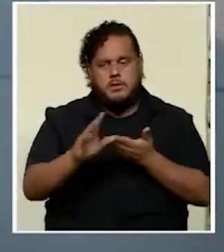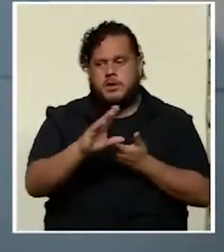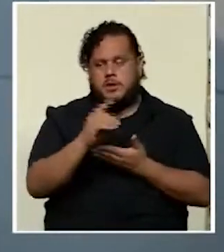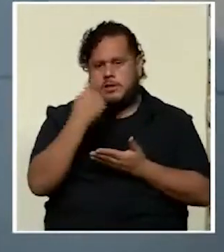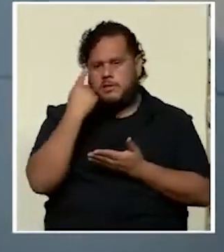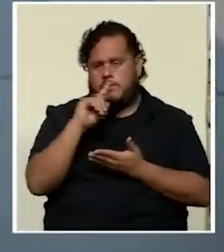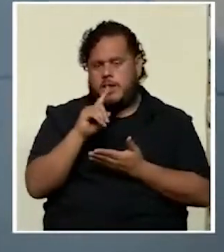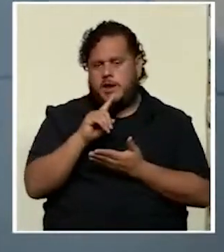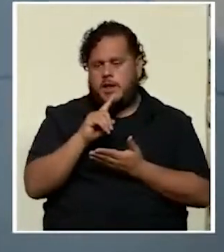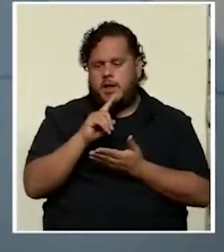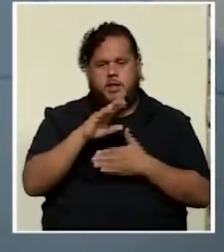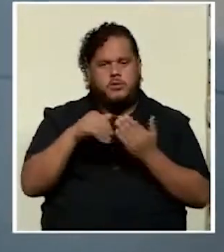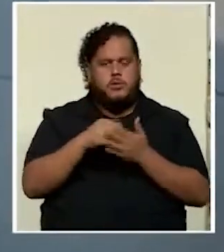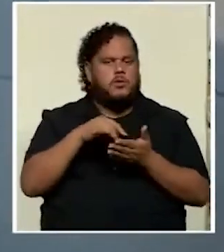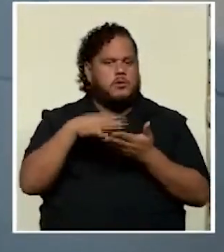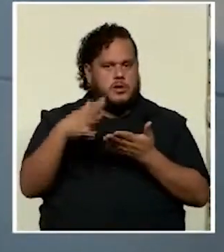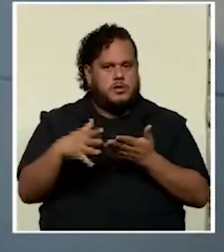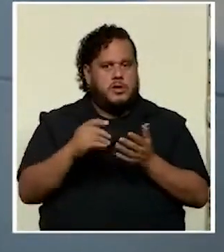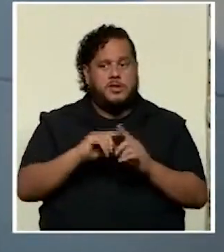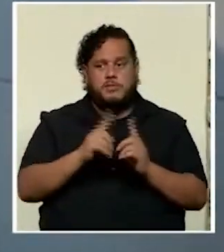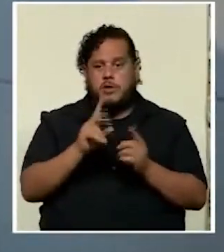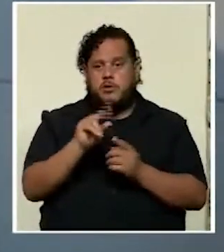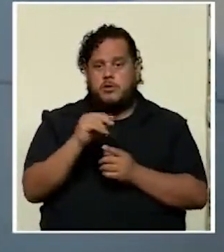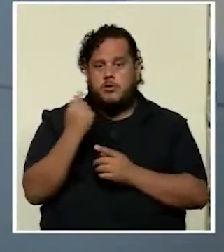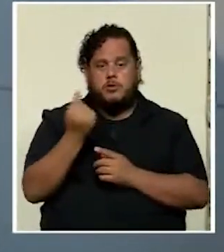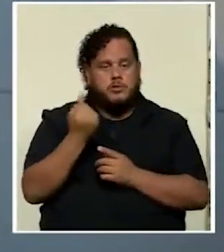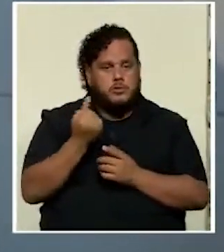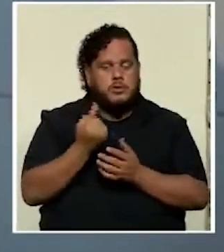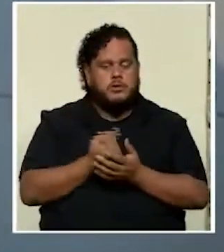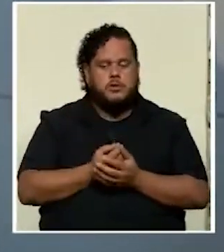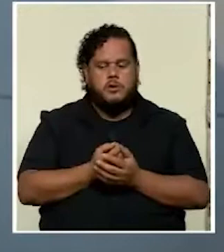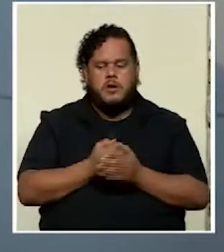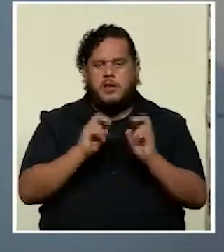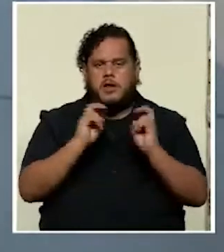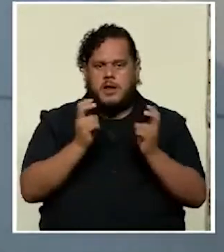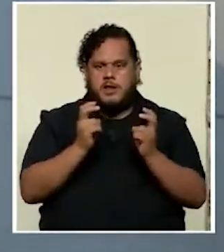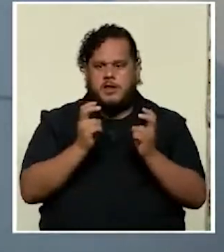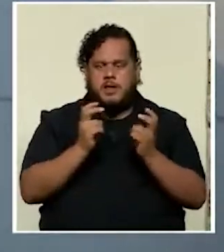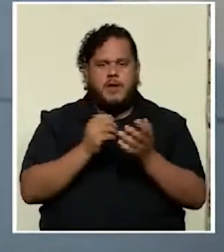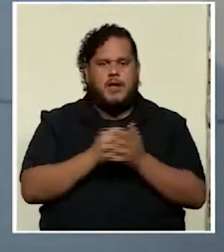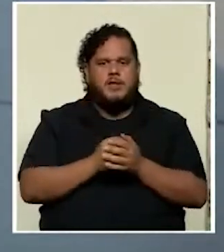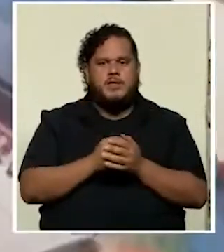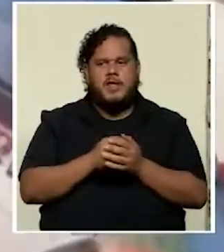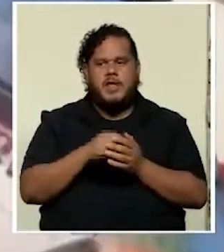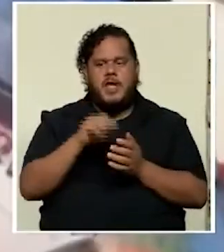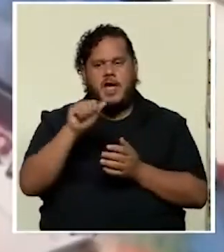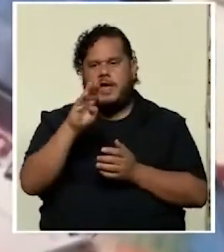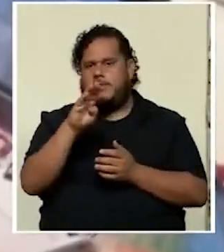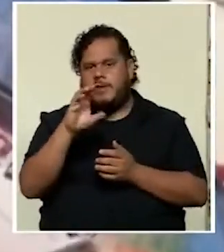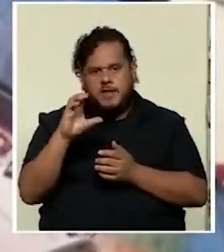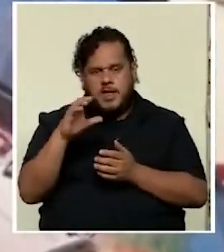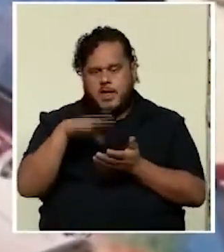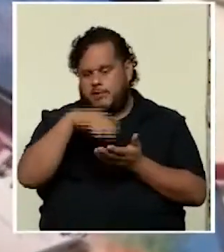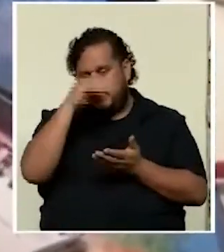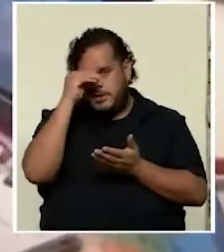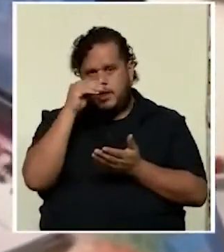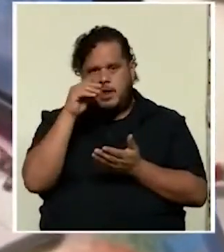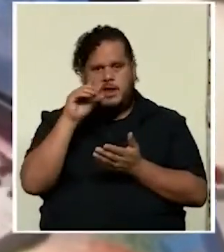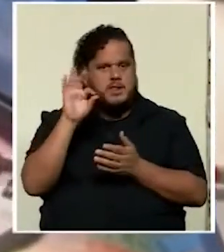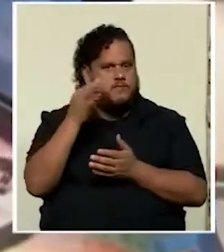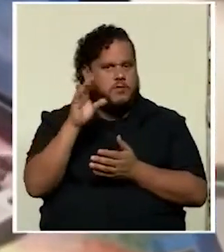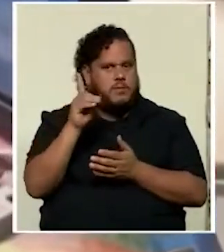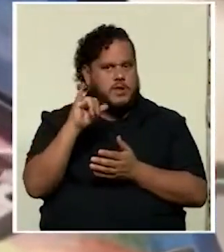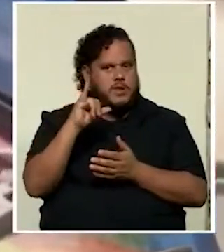las y los estudiantes pero no es sólo el tema del equipamiento alfabetización digital supone también un fuerte